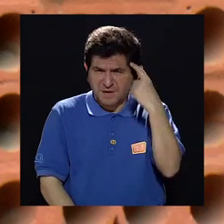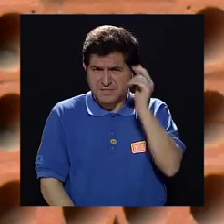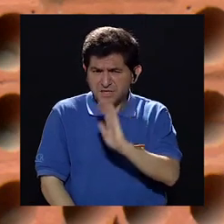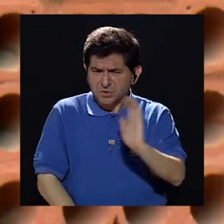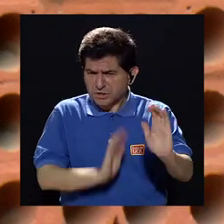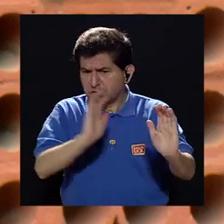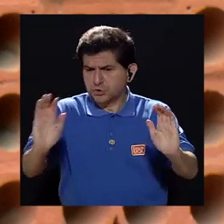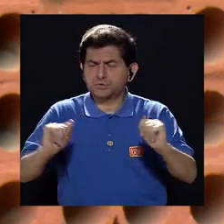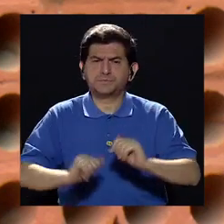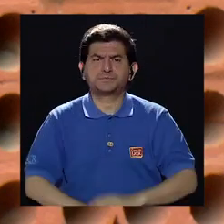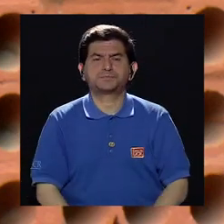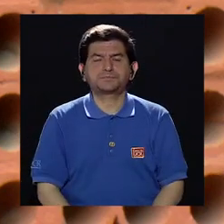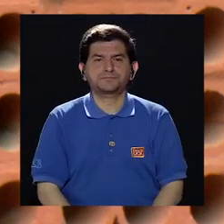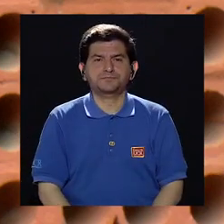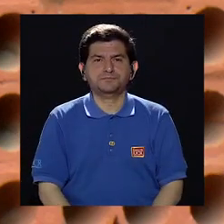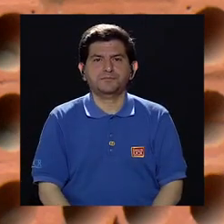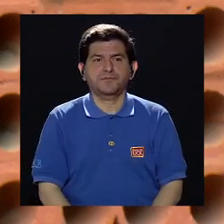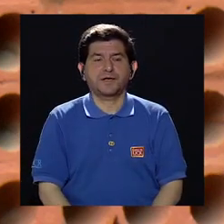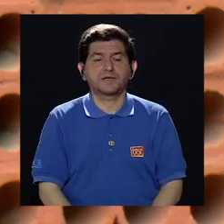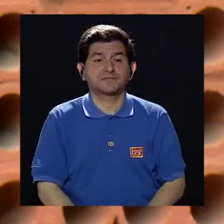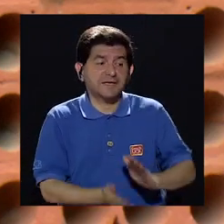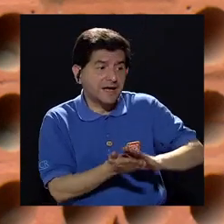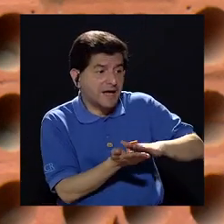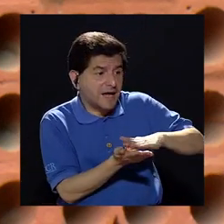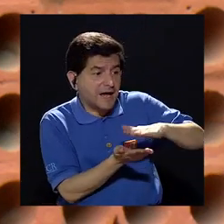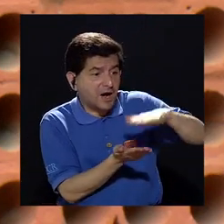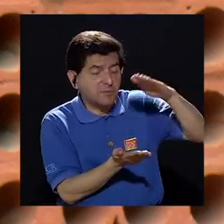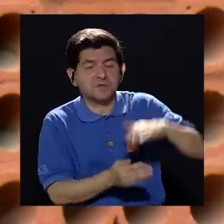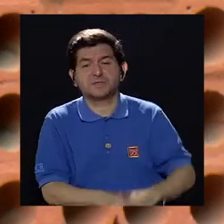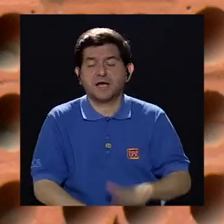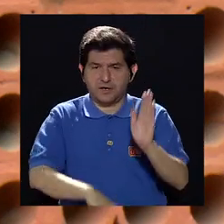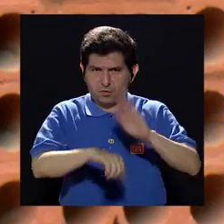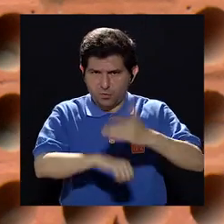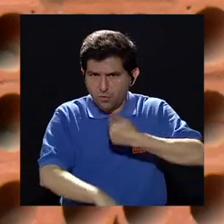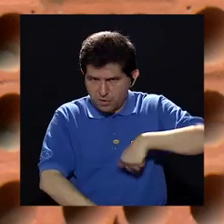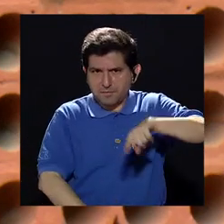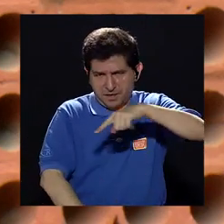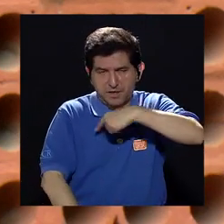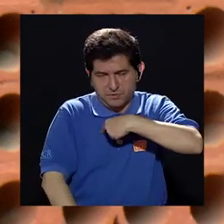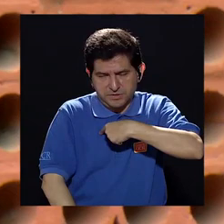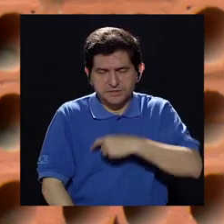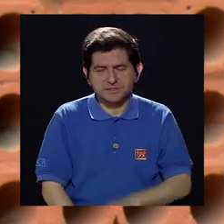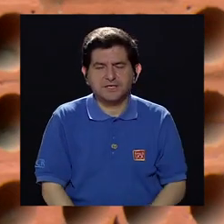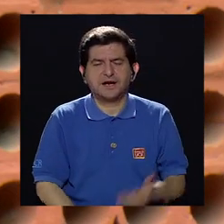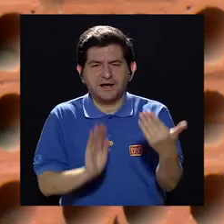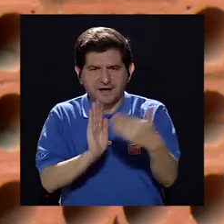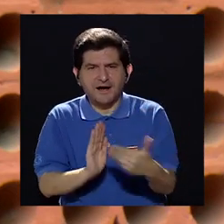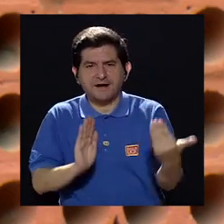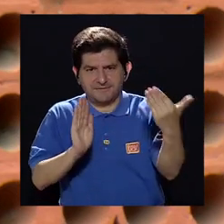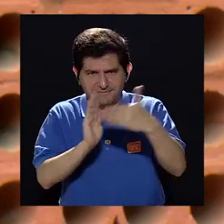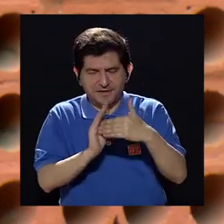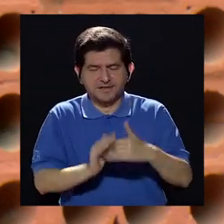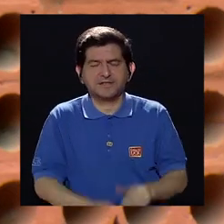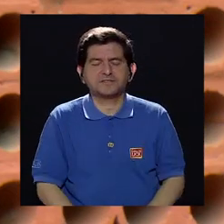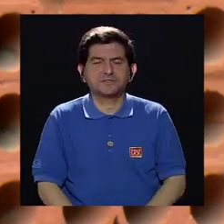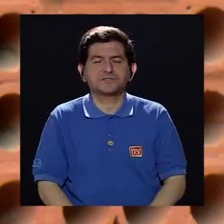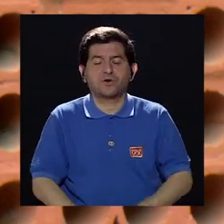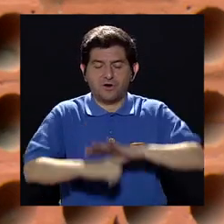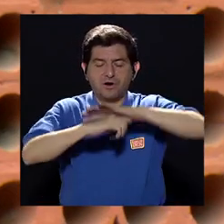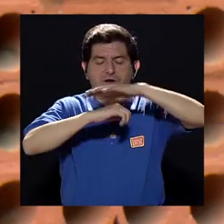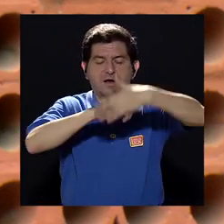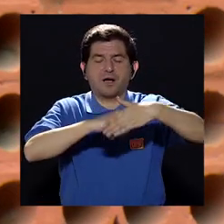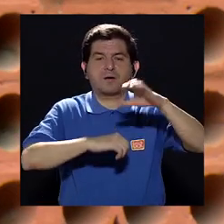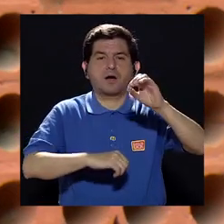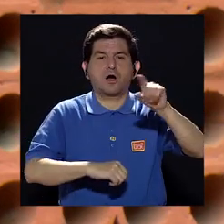los niños, pensan en ellos. Es que ha venido incrementando culpa de nosotros, ha venido incrementando el daño a la capa de